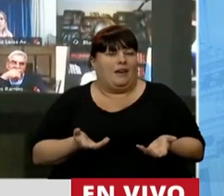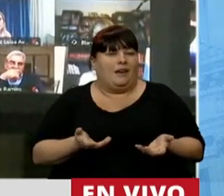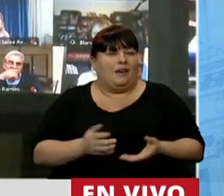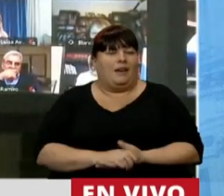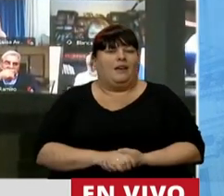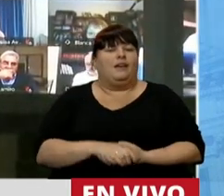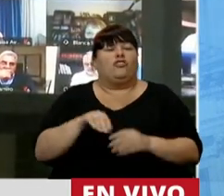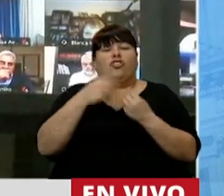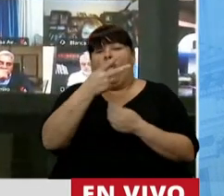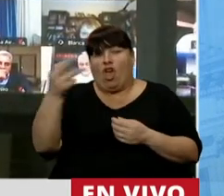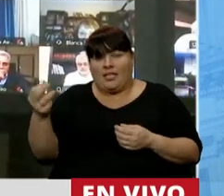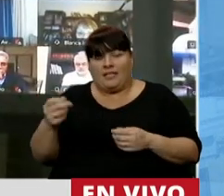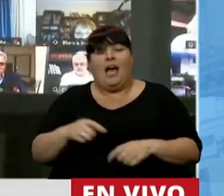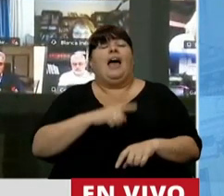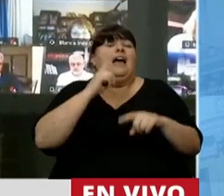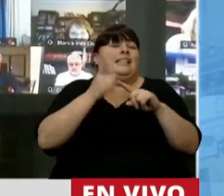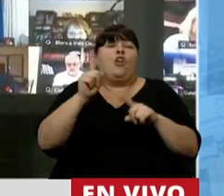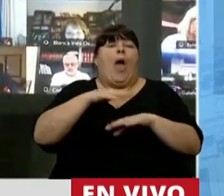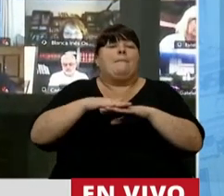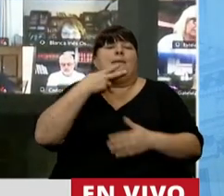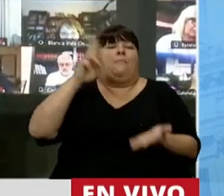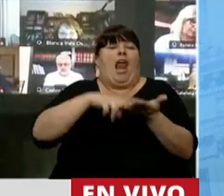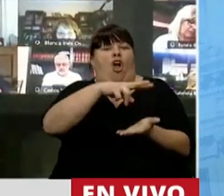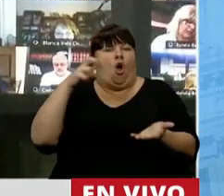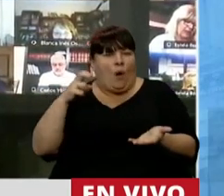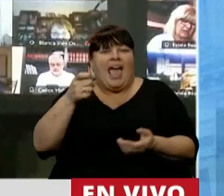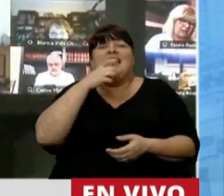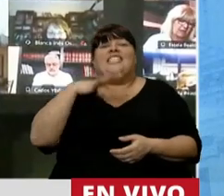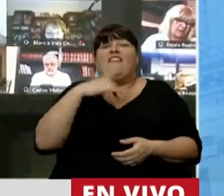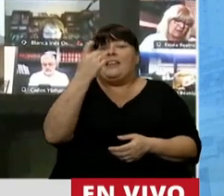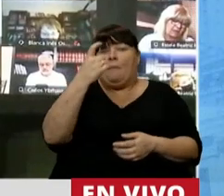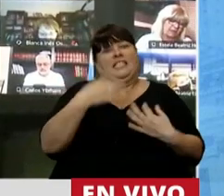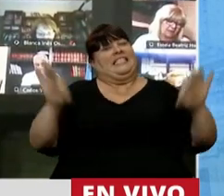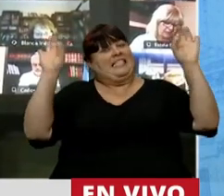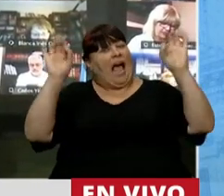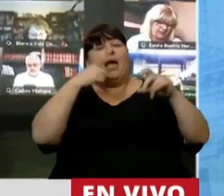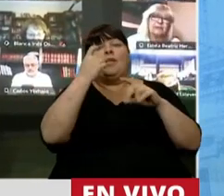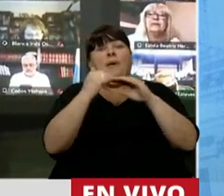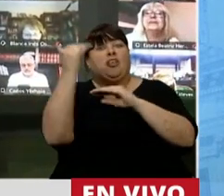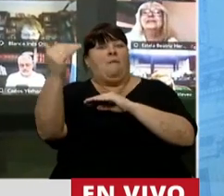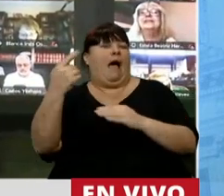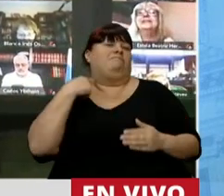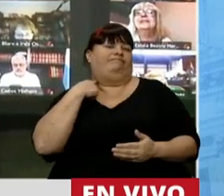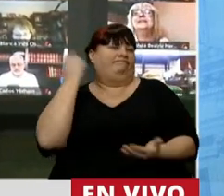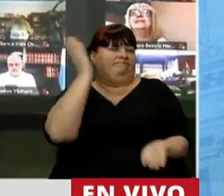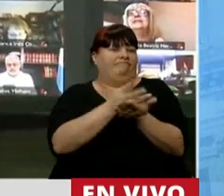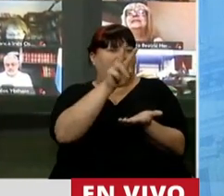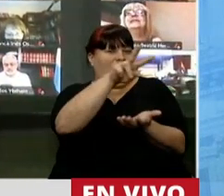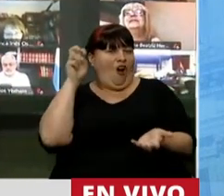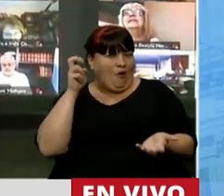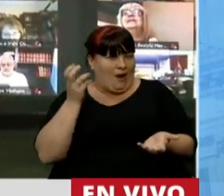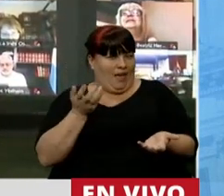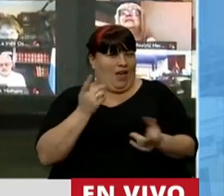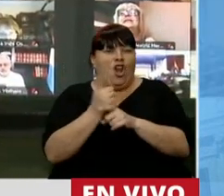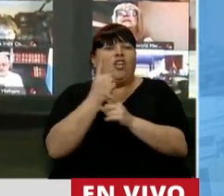estás en 200. Y además no tiene mínimo imponible. Si te falta un peso, te salvás. Si te pasa de uno, te clavás. Y no